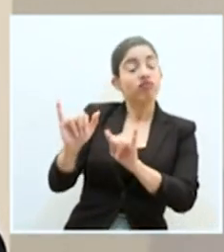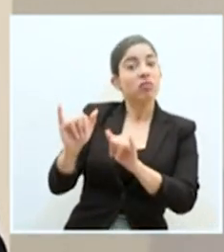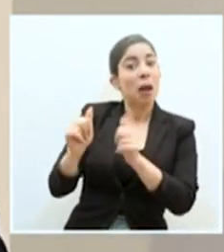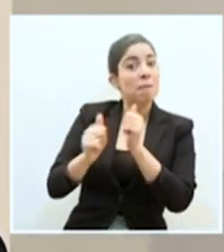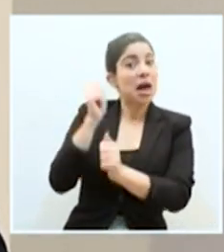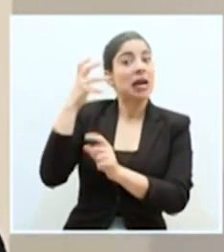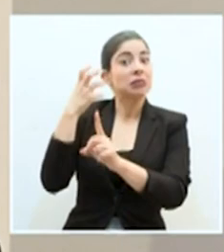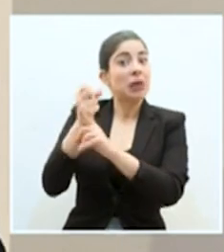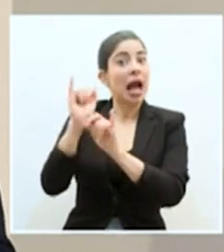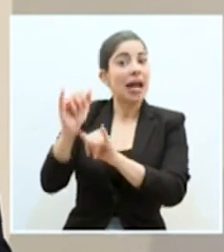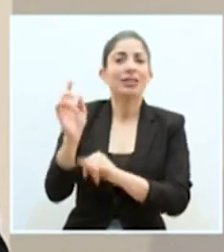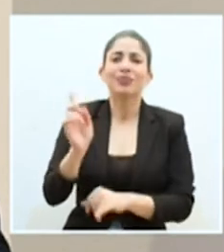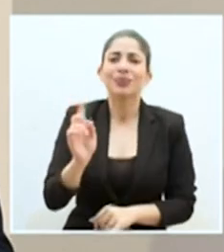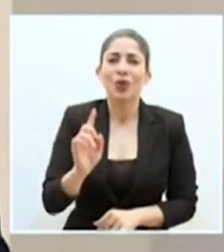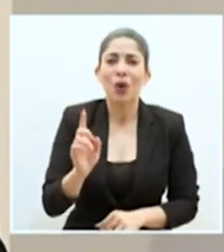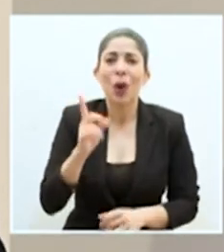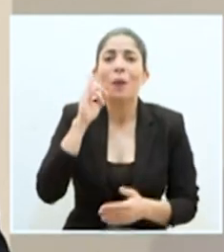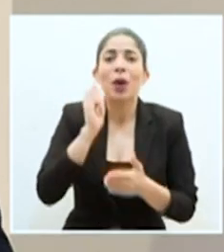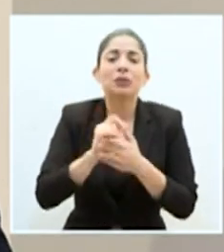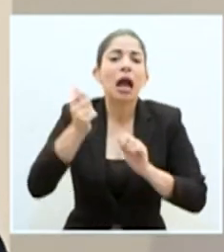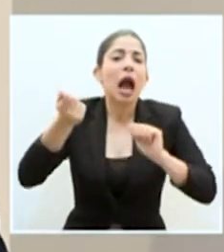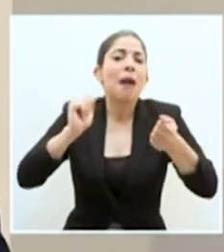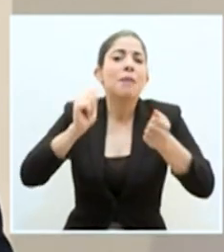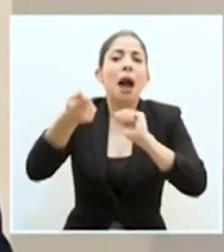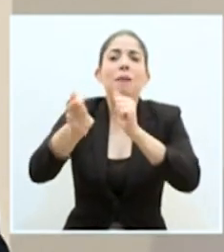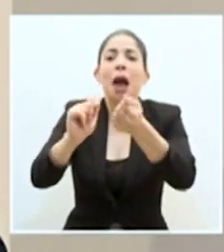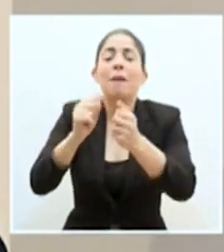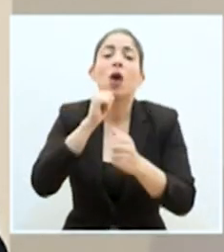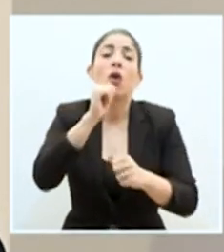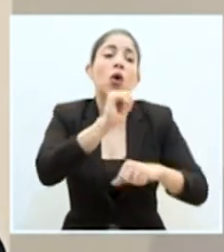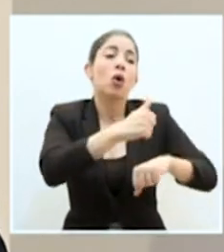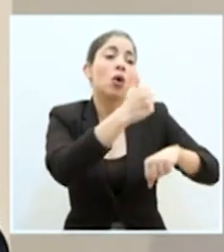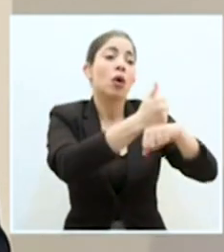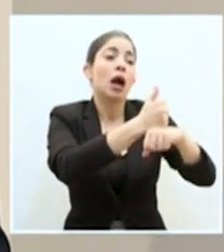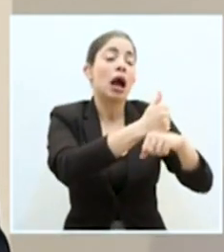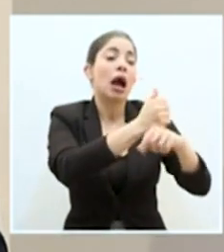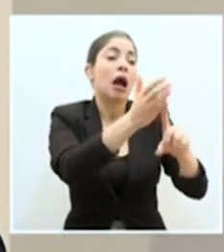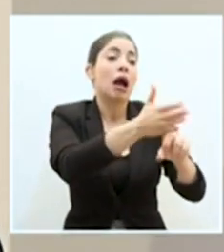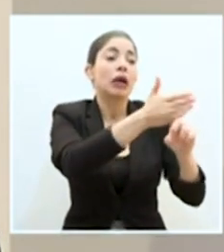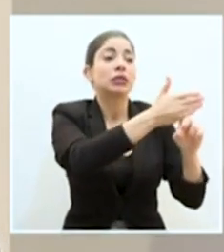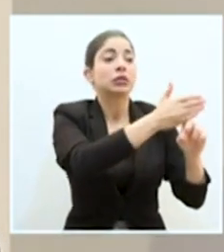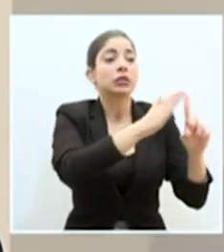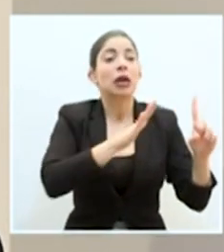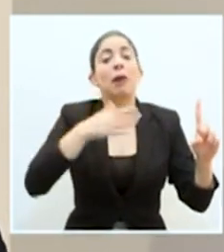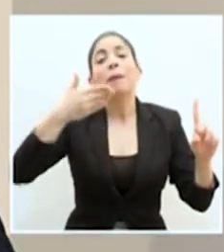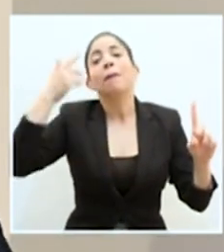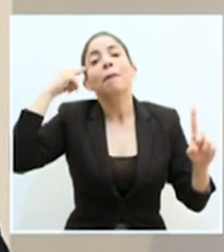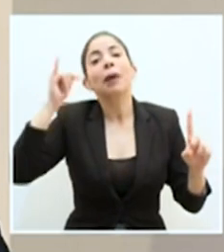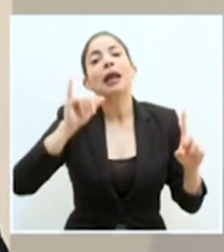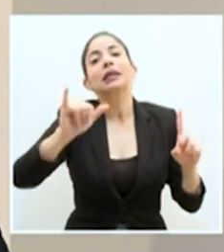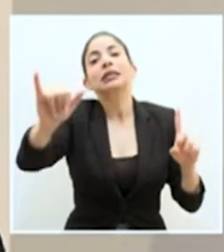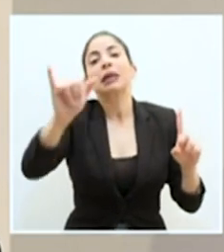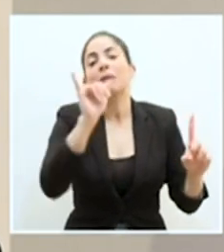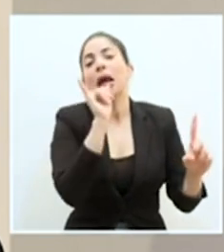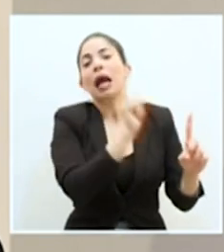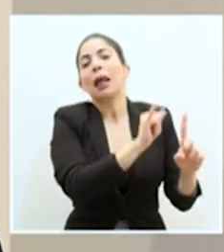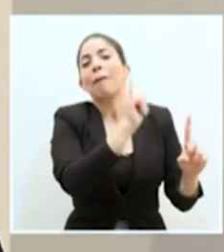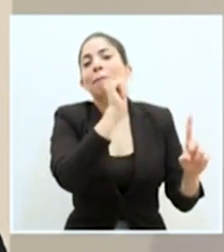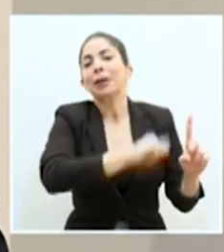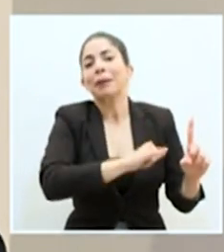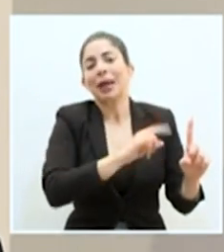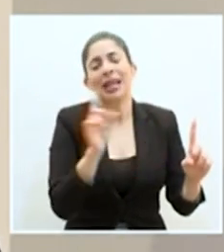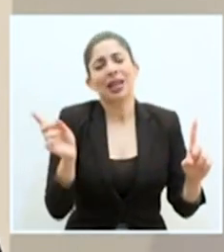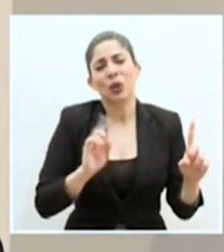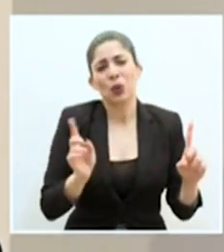mayor afectación. Por eso yo digo que esto es incluso rotatorio, no es que vamos a poner un centro de aislamiento para el resto de la pandemia y que ahí se va a quedar permanentemente.